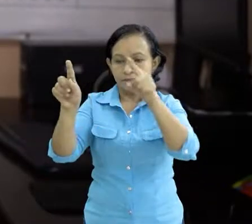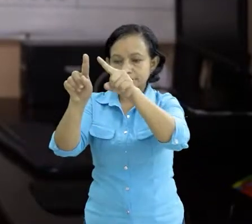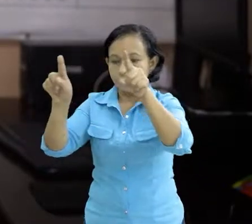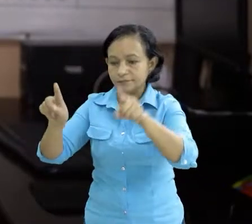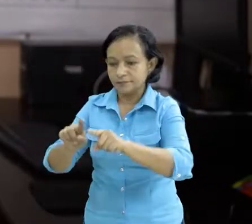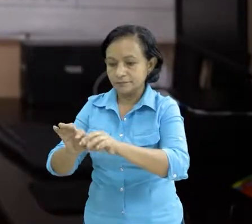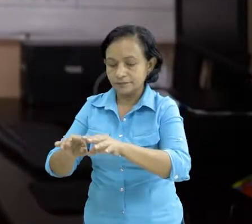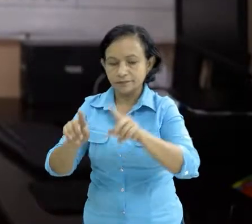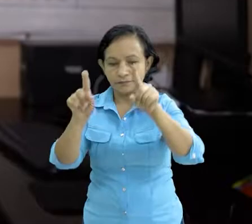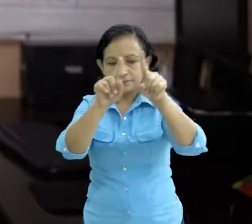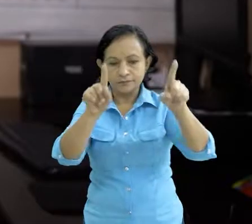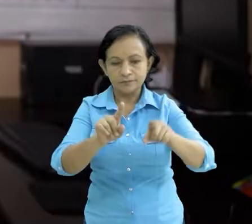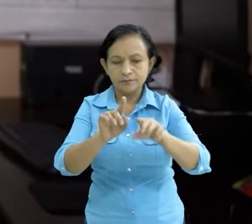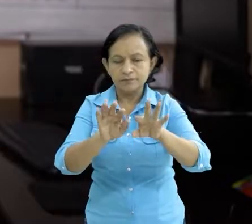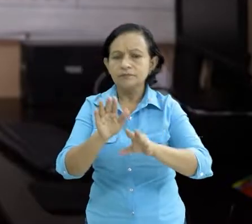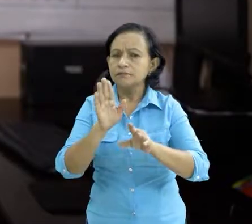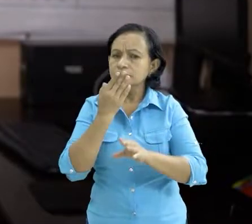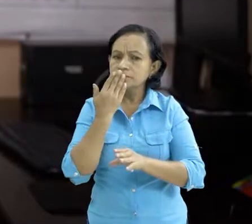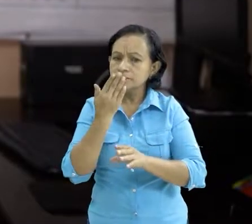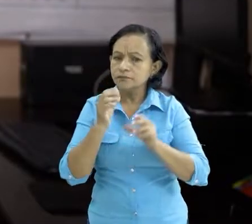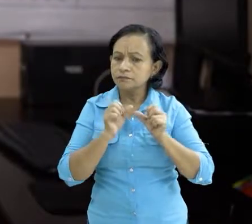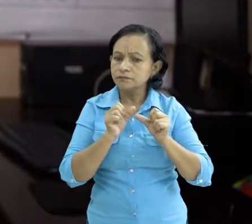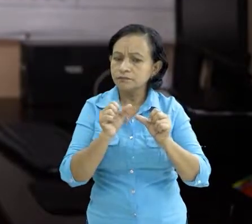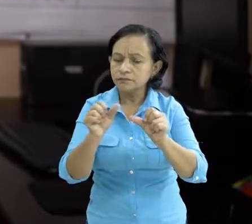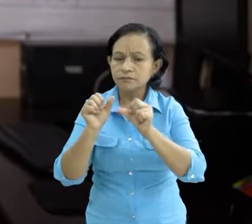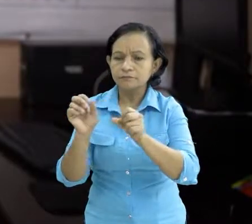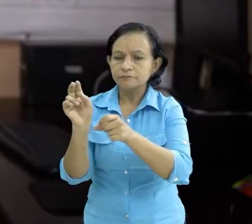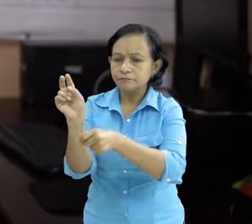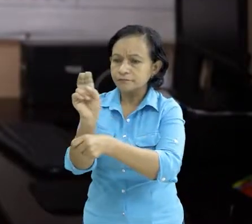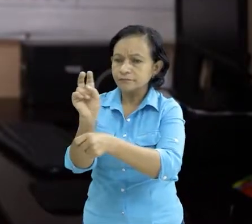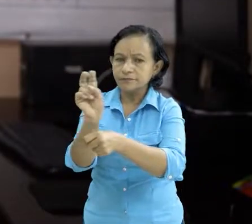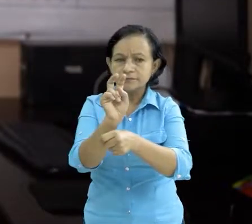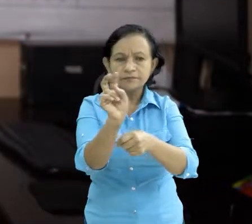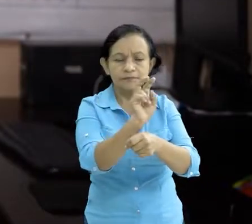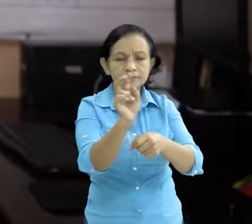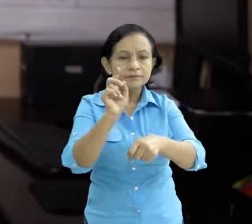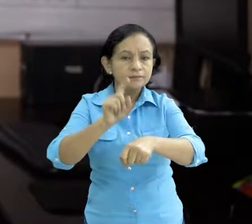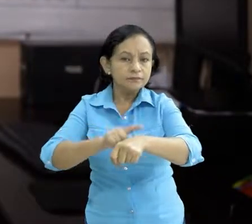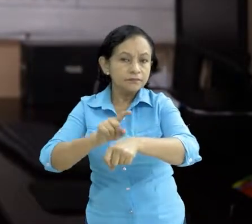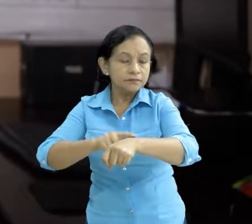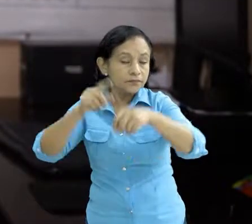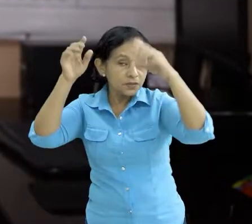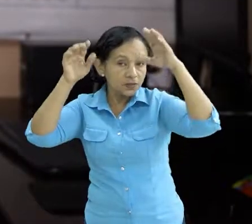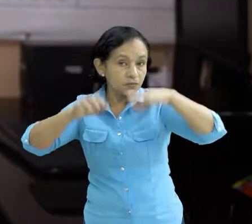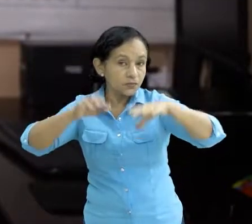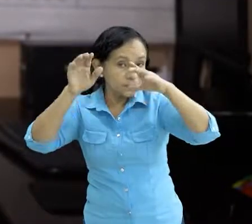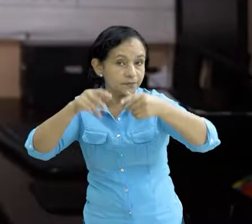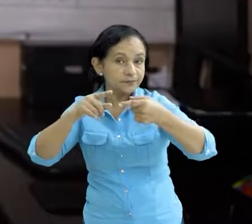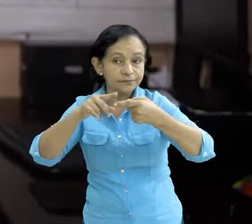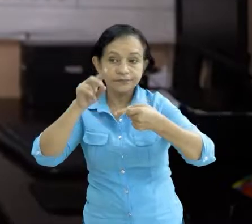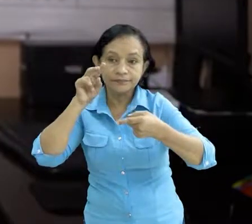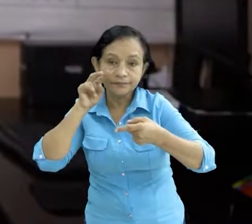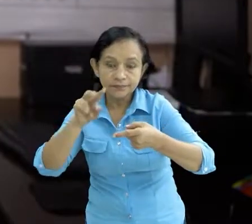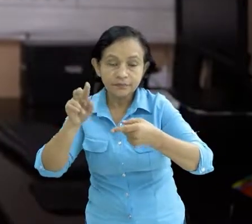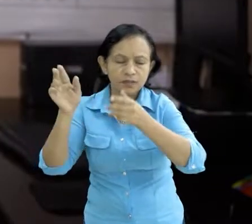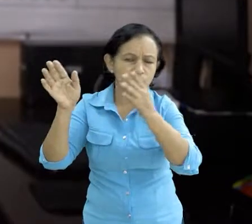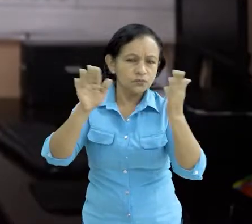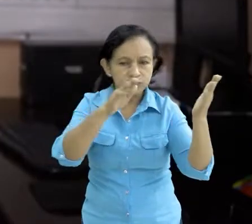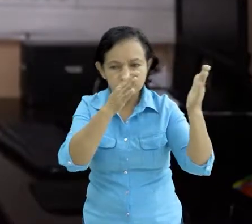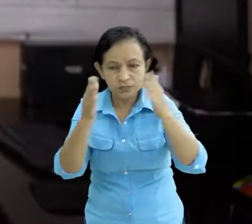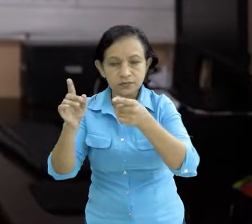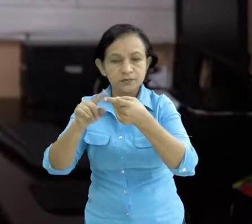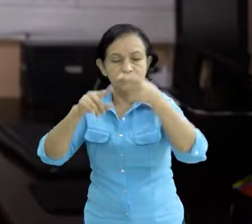en buen estado permanente donde realizamos el monitoreo en tiempo de lluvia miramos lo que es viento